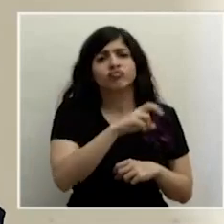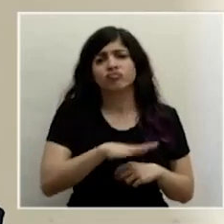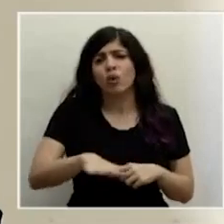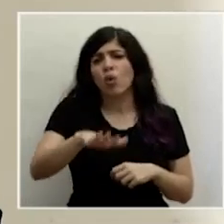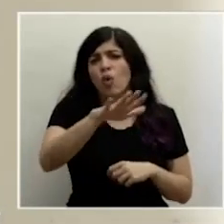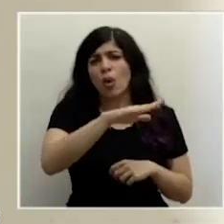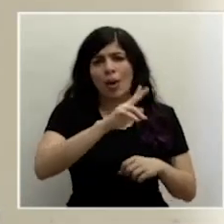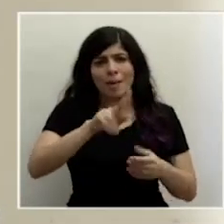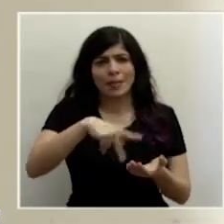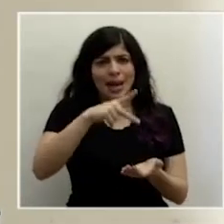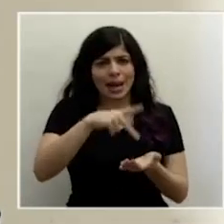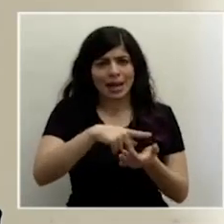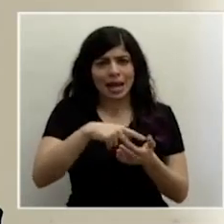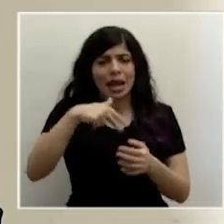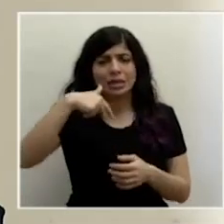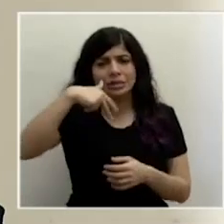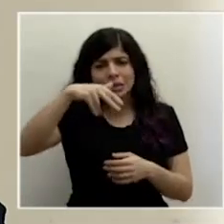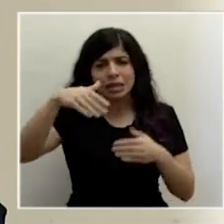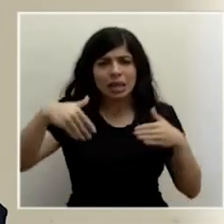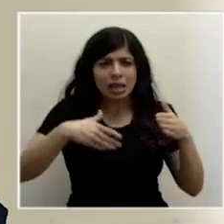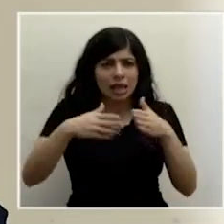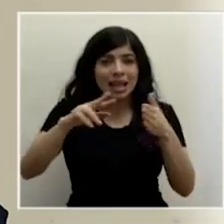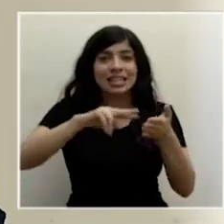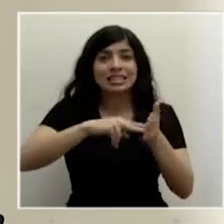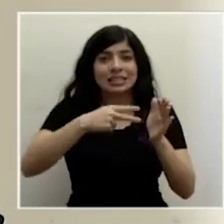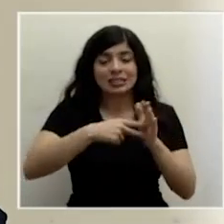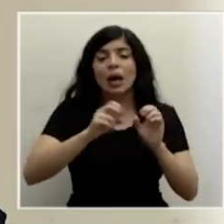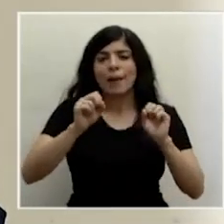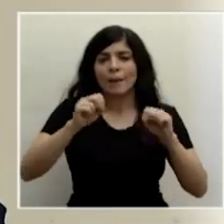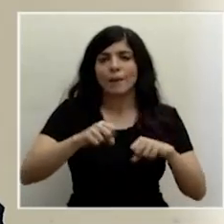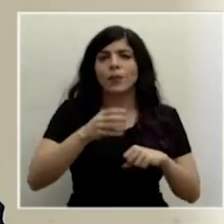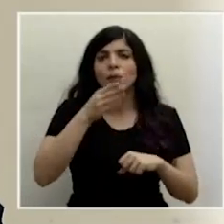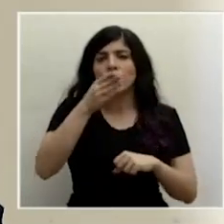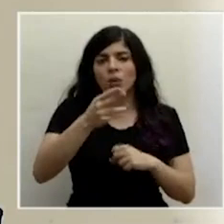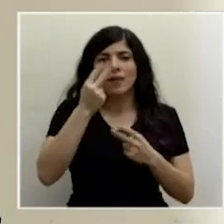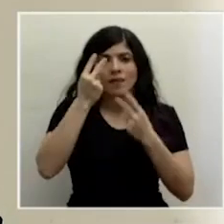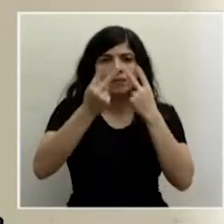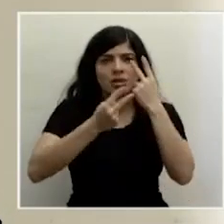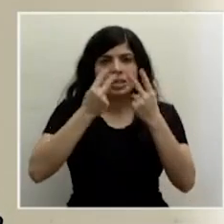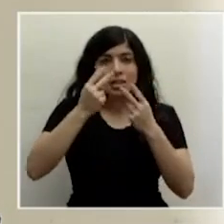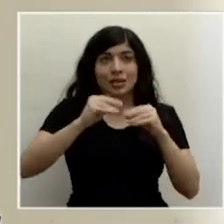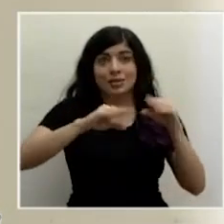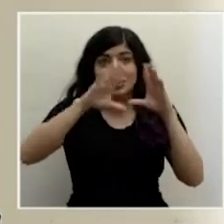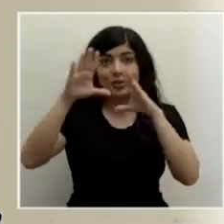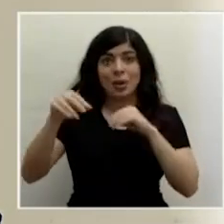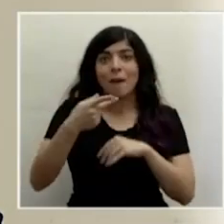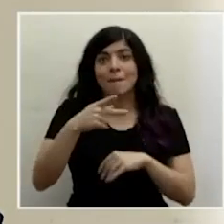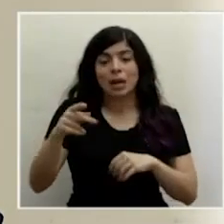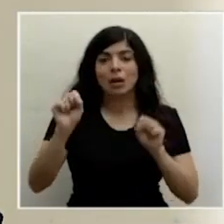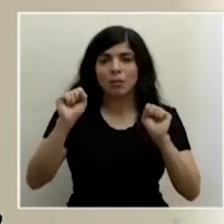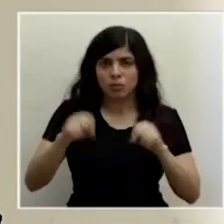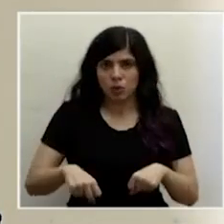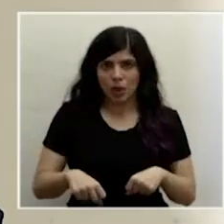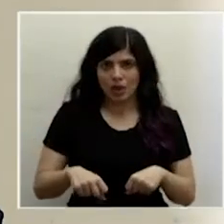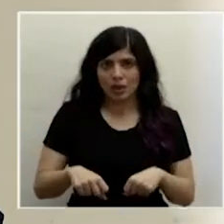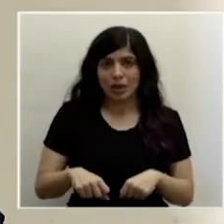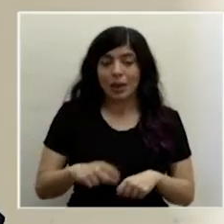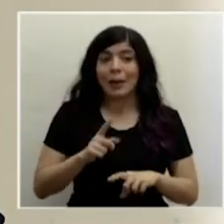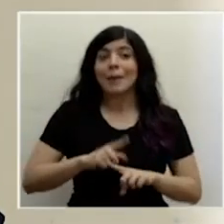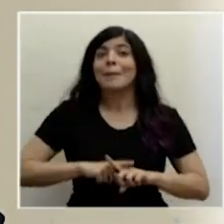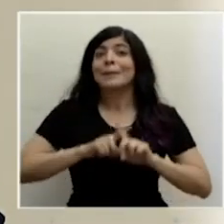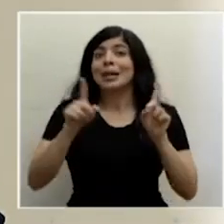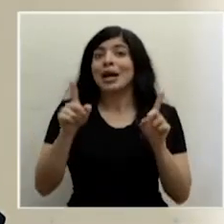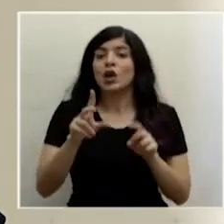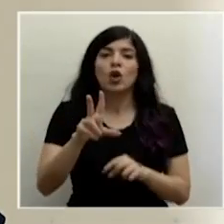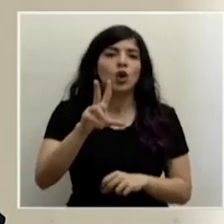dentro de los senderos, lo que significa que sí pueden visitar a lo largo del día la playa. Aún lo anterior no vamos